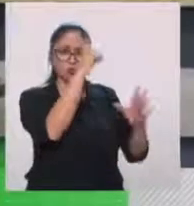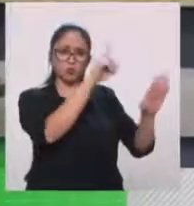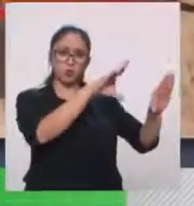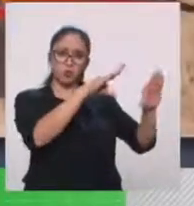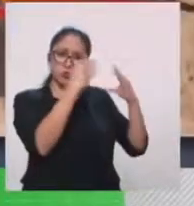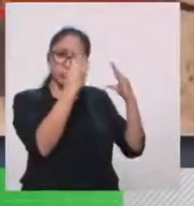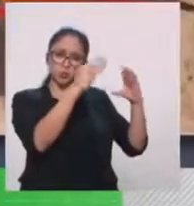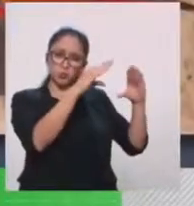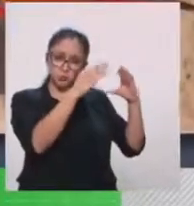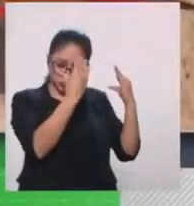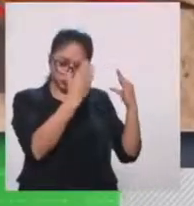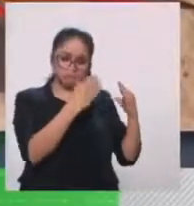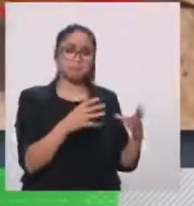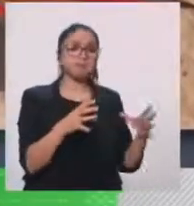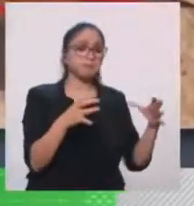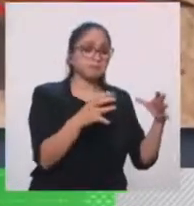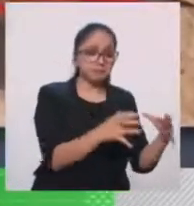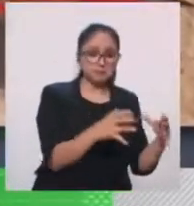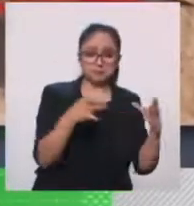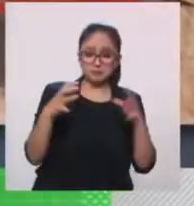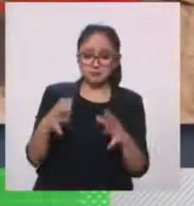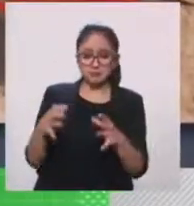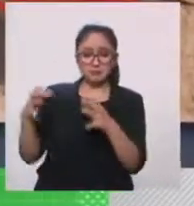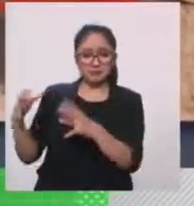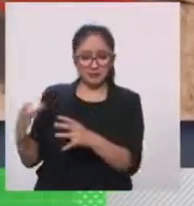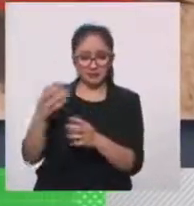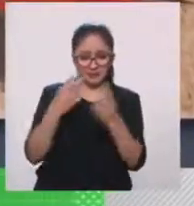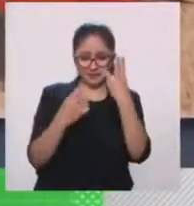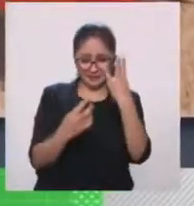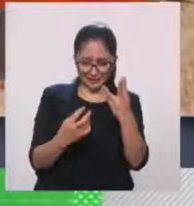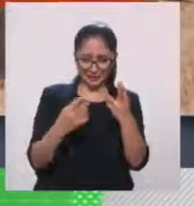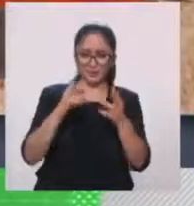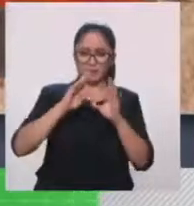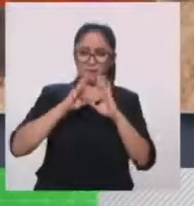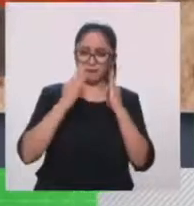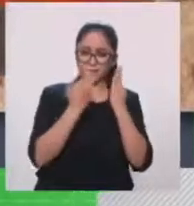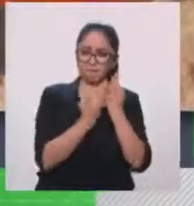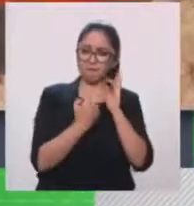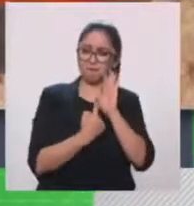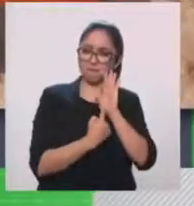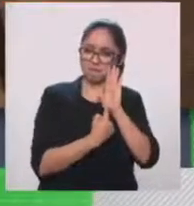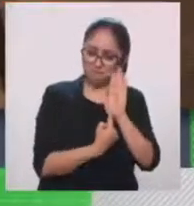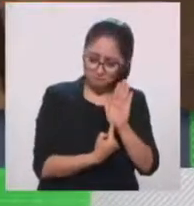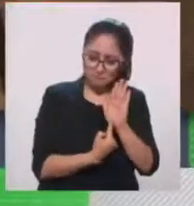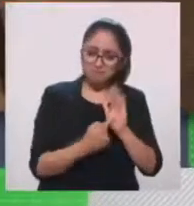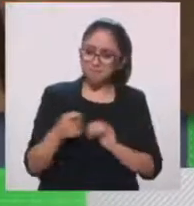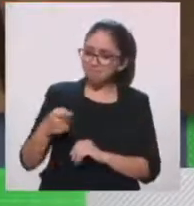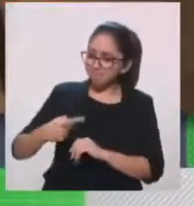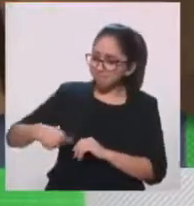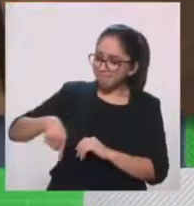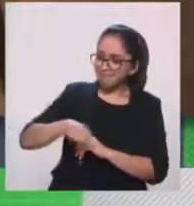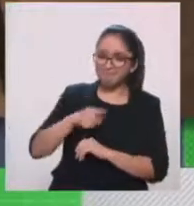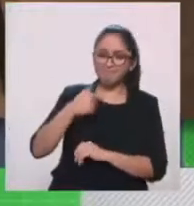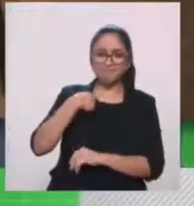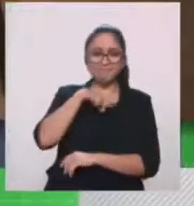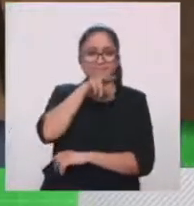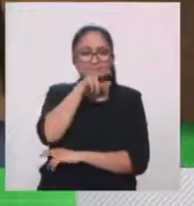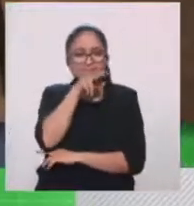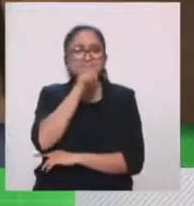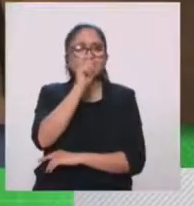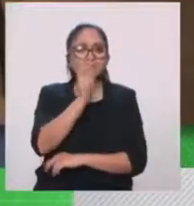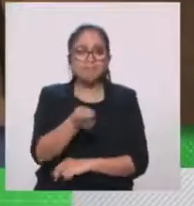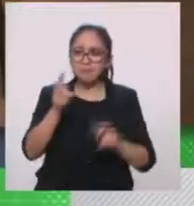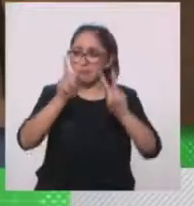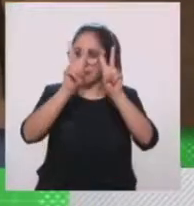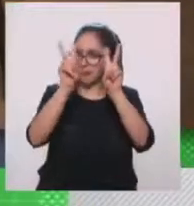Y en los tres núcleos que planteamos, estábamos inicialmente preocupados porque toda la exposición es abstracta, es